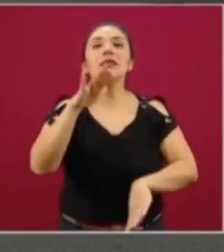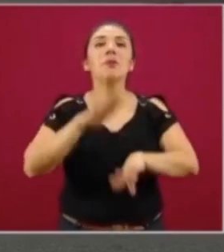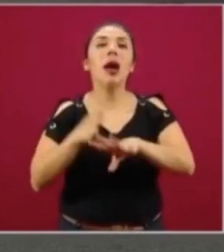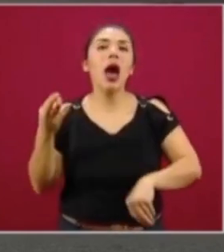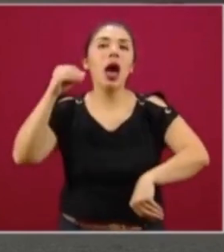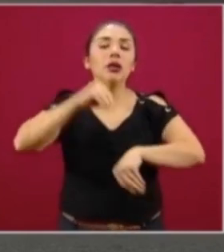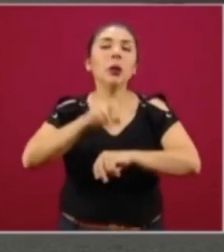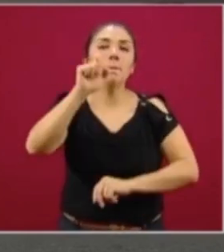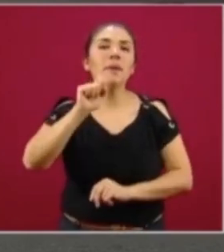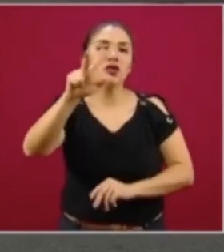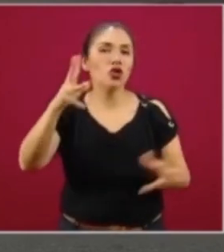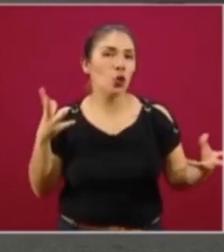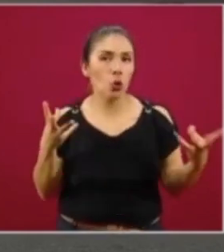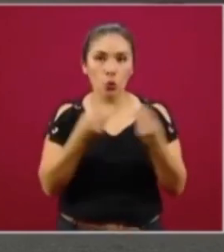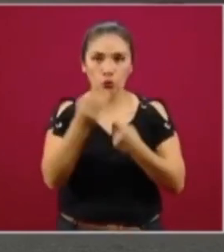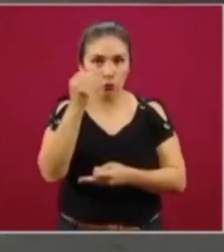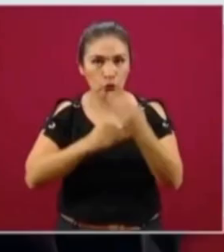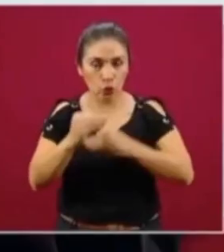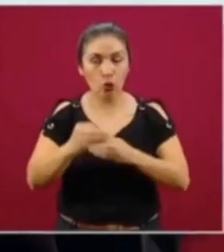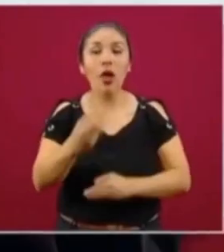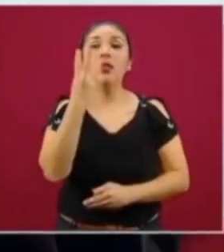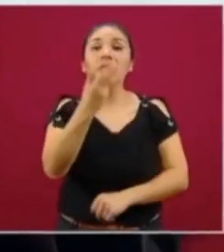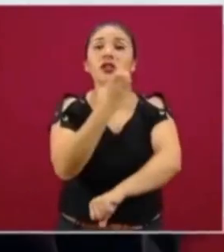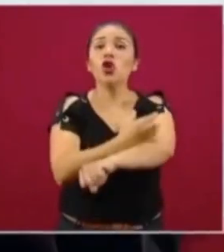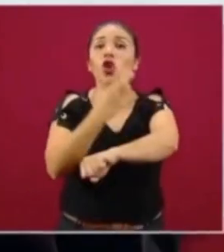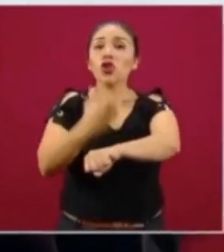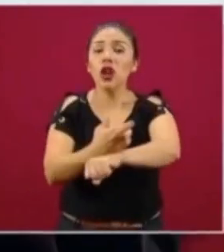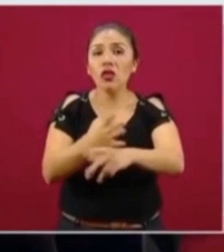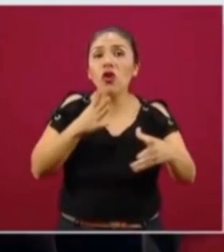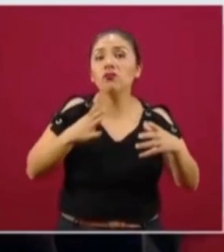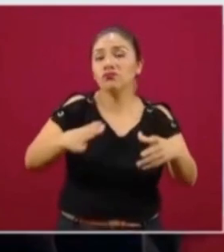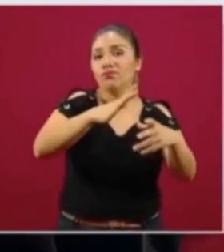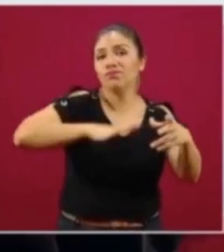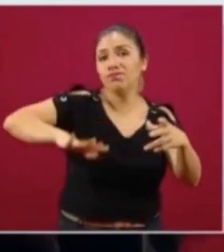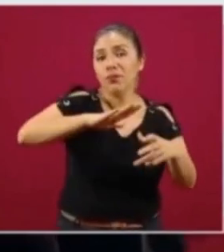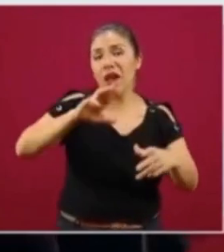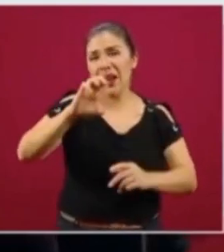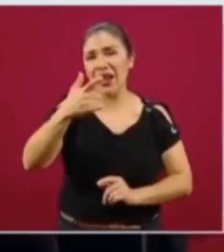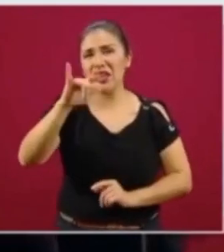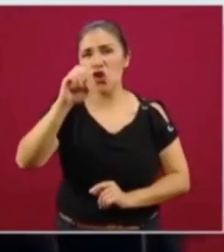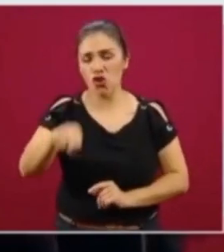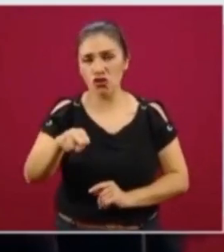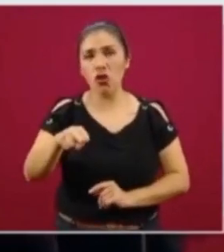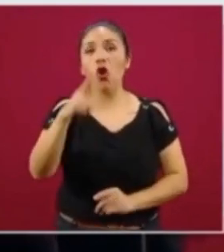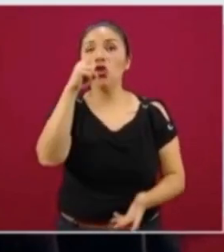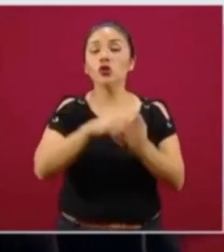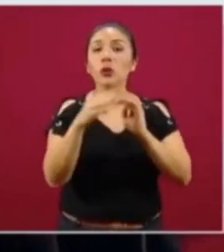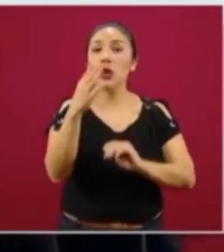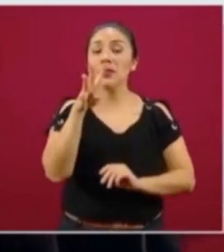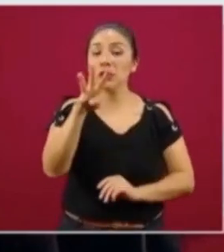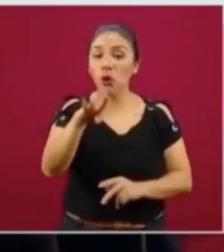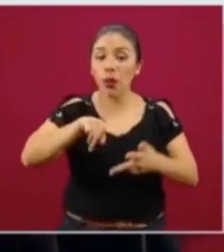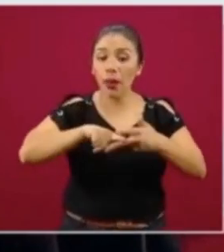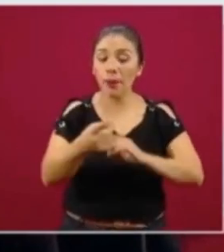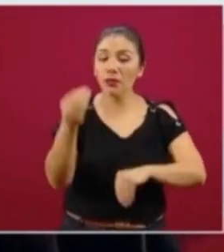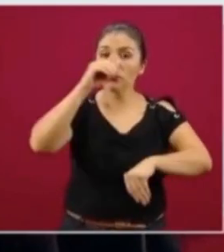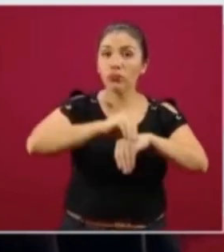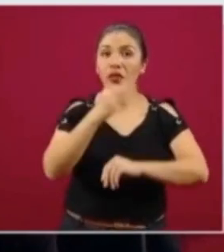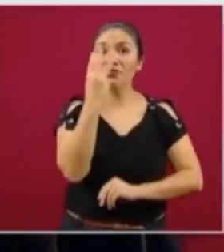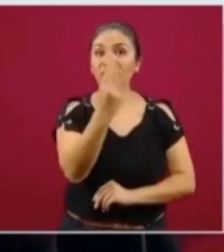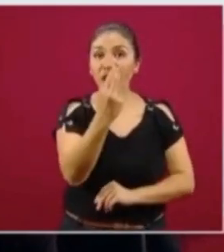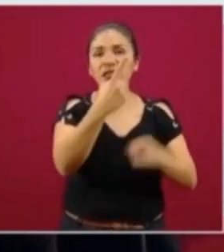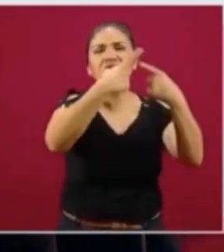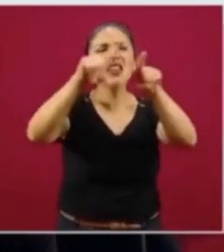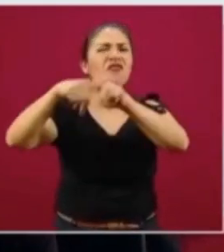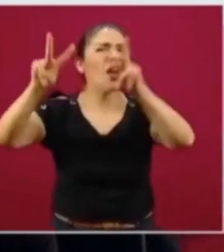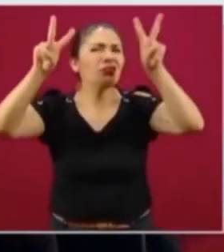un total de 28 y tres coordinadores regionales, en el 2009 ingresaron tres especialistas en diferentes